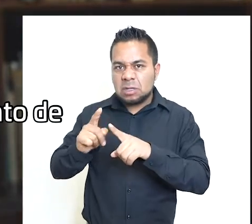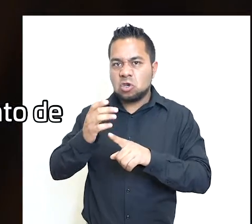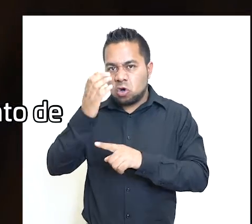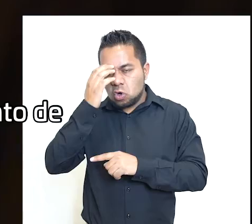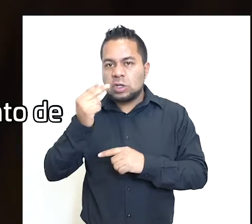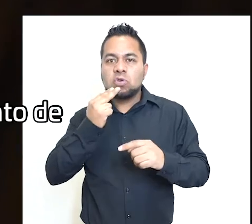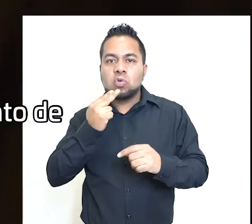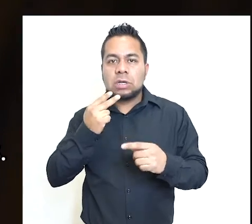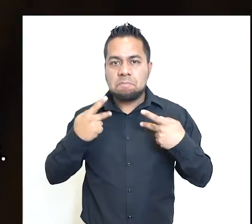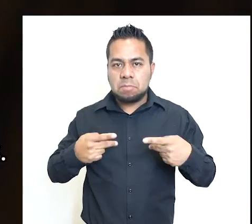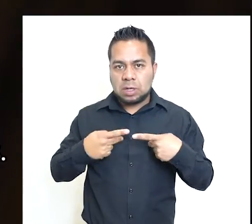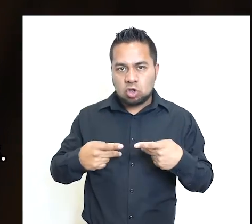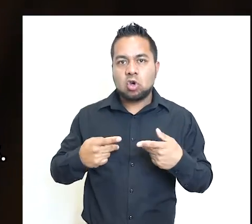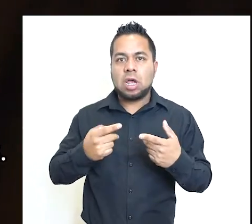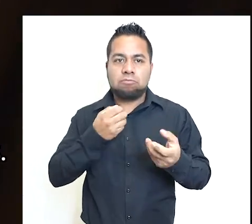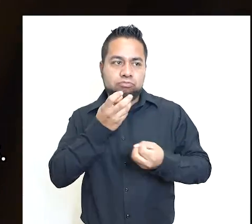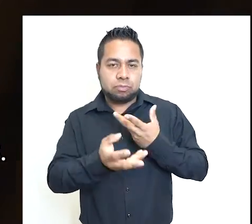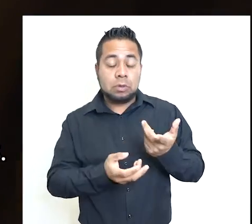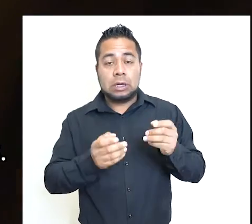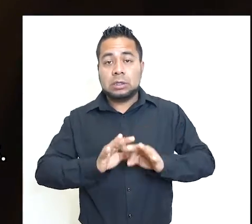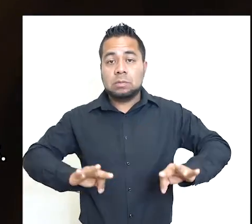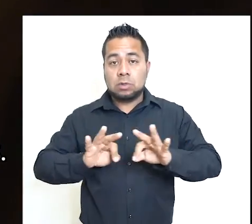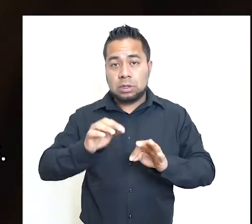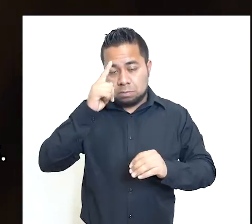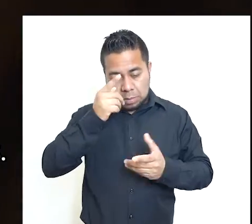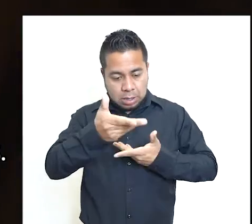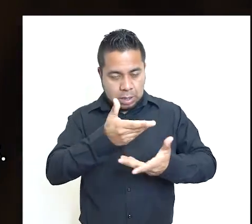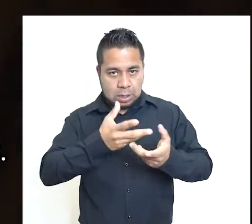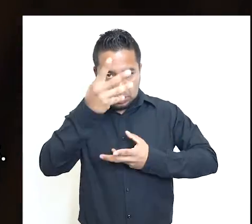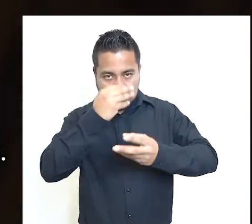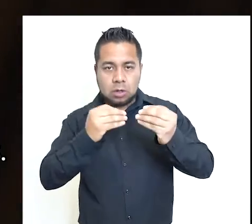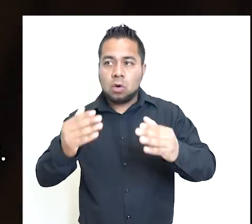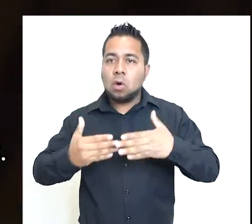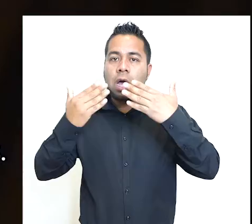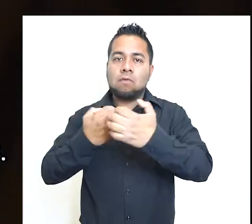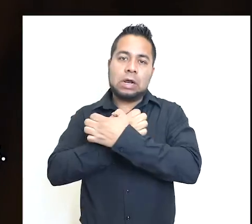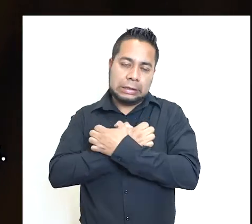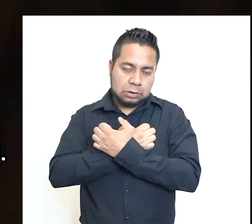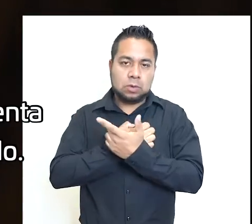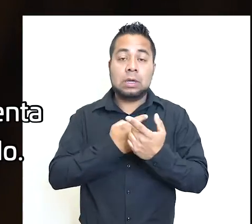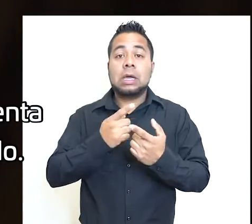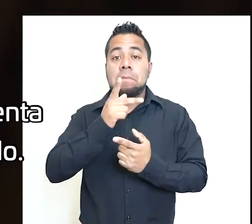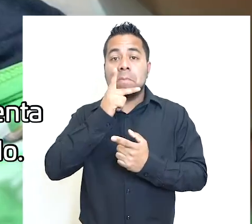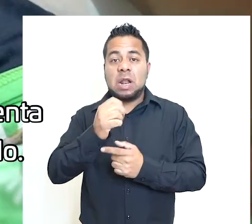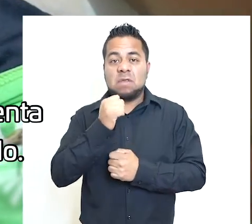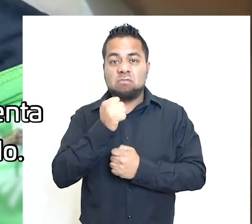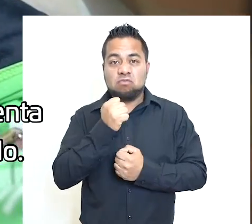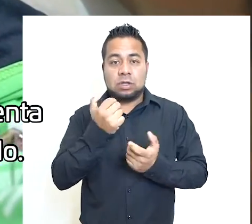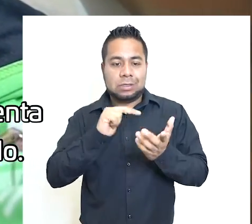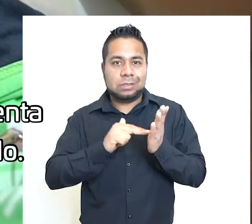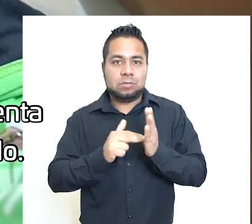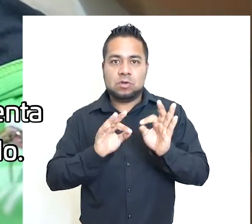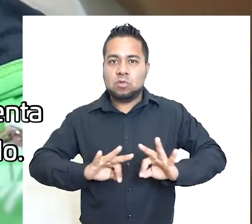y usa una persona, es una necesidad en los procesos de aprendizaje académicos y no académicos. Un vocabulario extenso